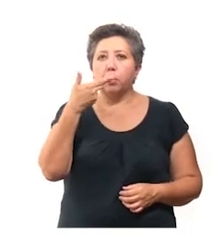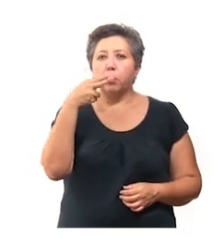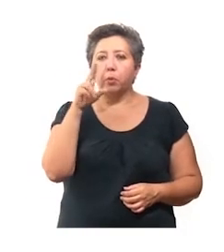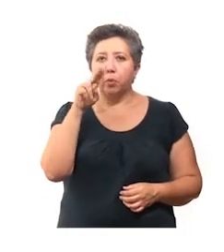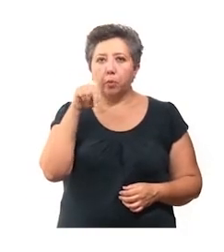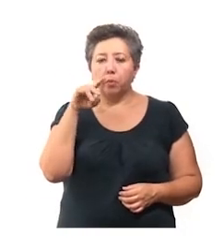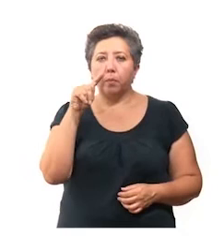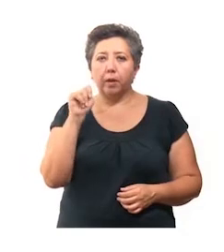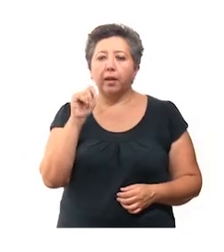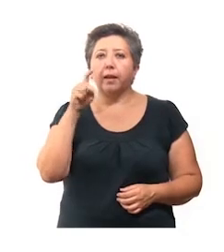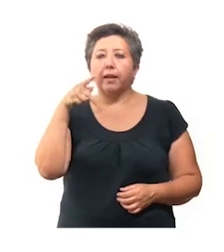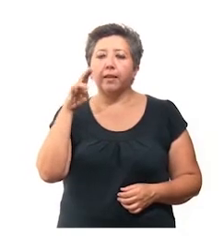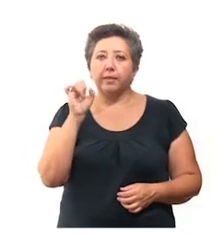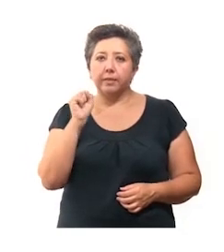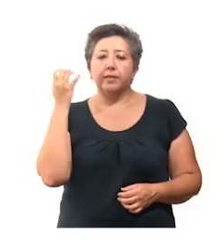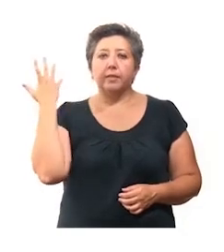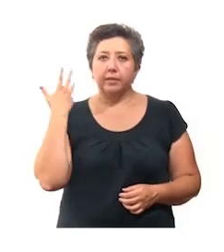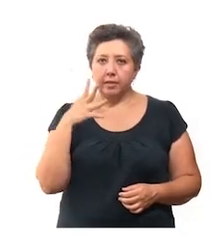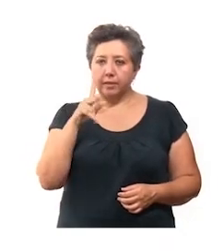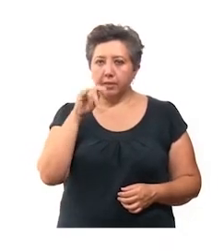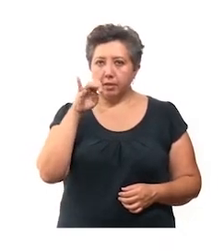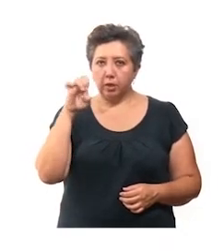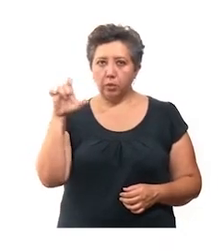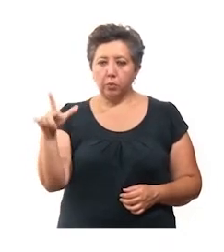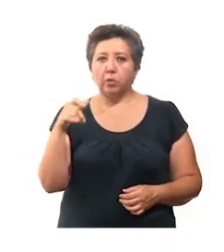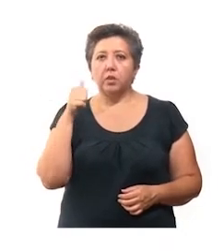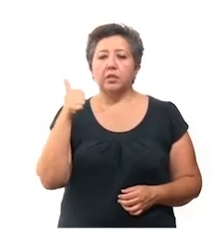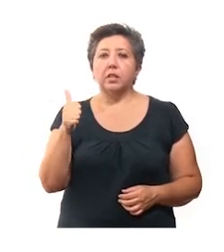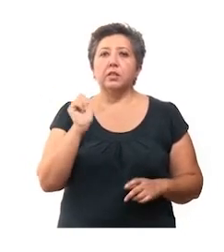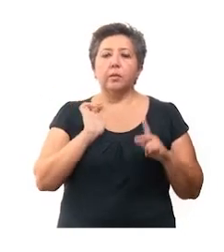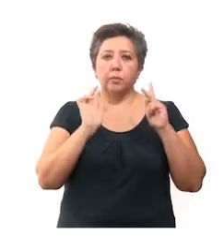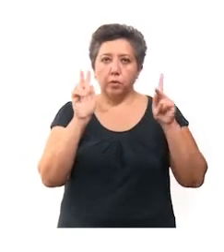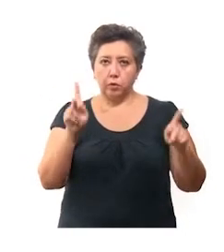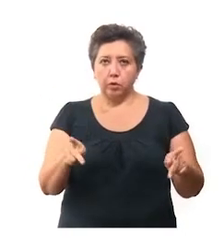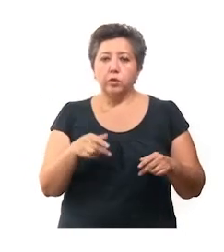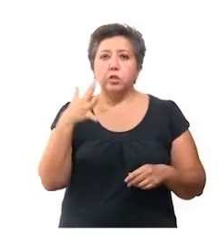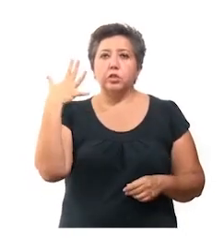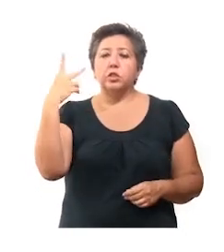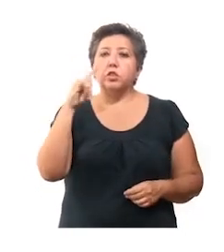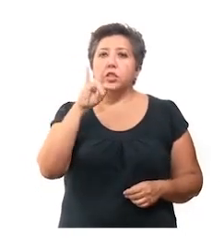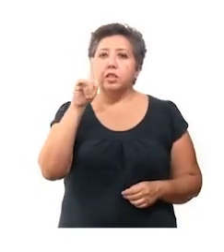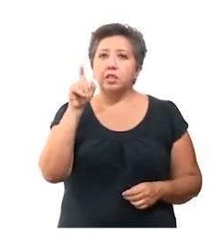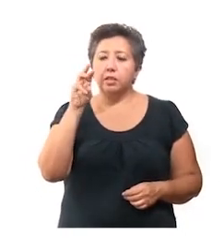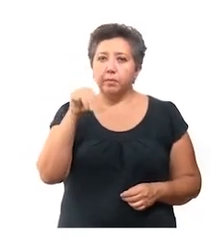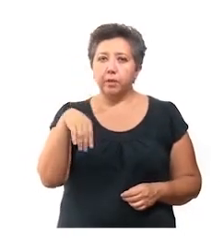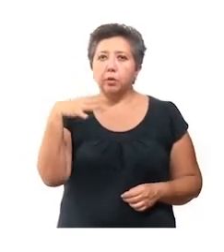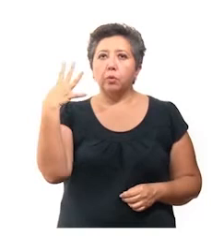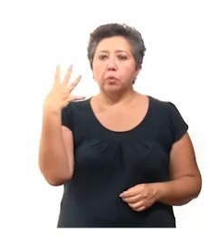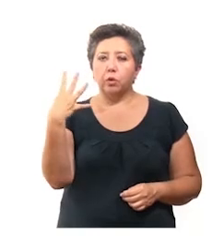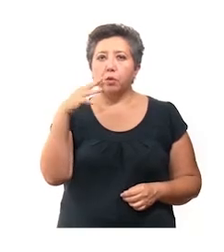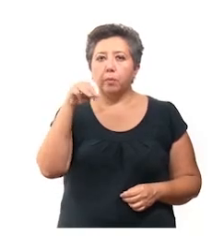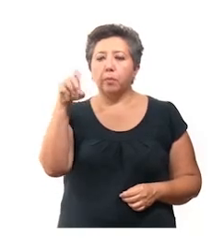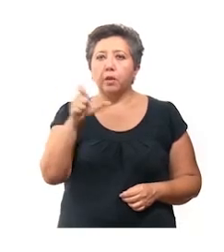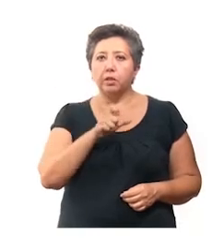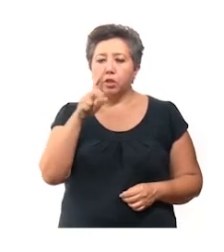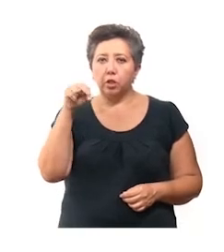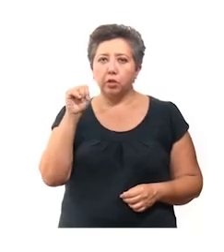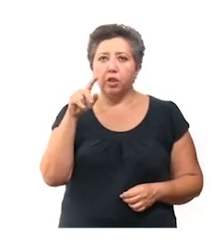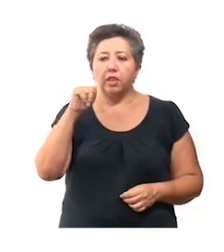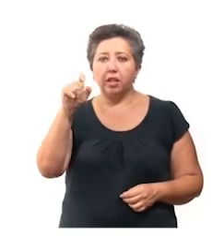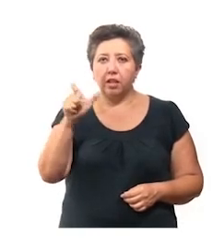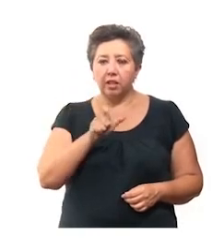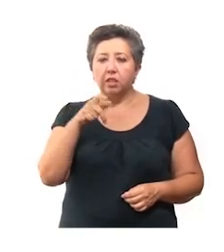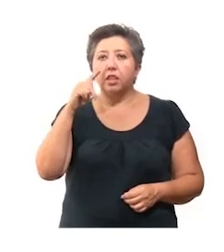Canacín y Motul, 10 en Tikul, 7 en Acanqué, 6 en Progreso, 5 en Tisimín, 4 en Mashcanú, 3 en Nizamal,